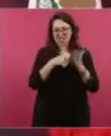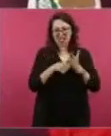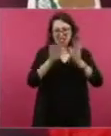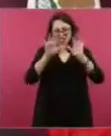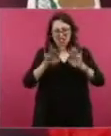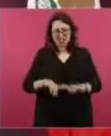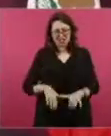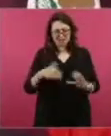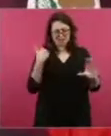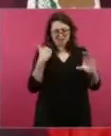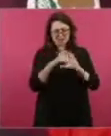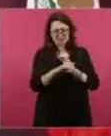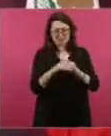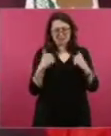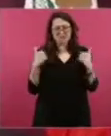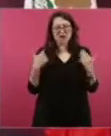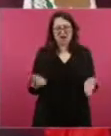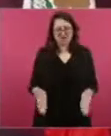O sea,